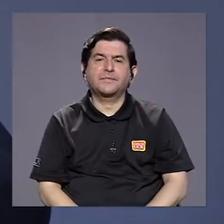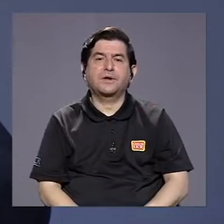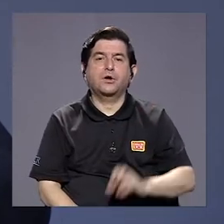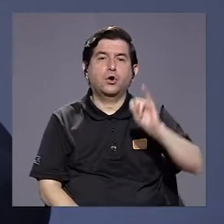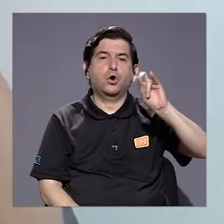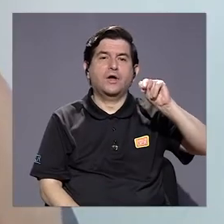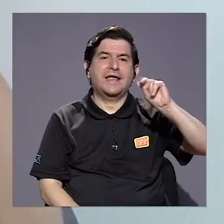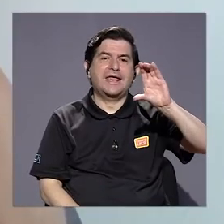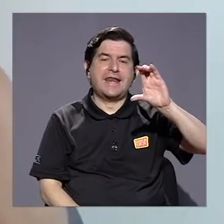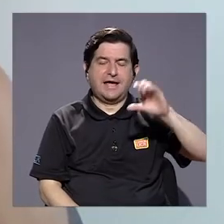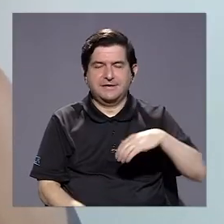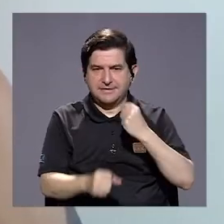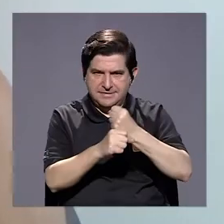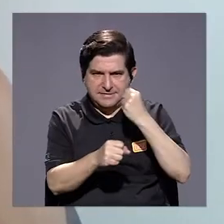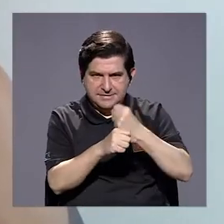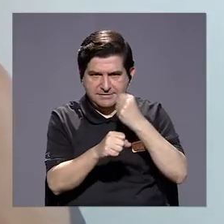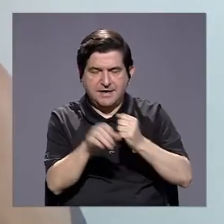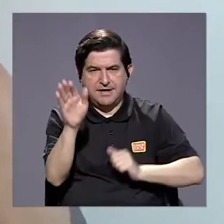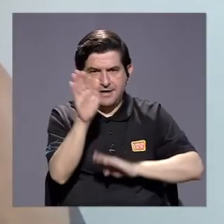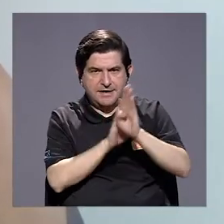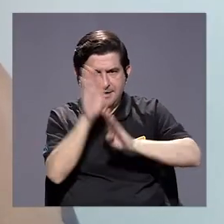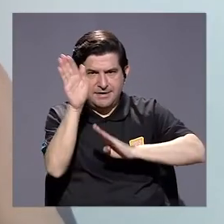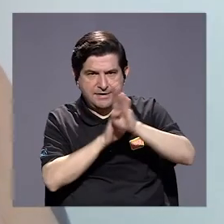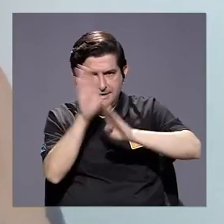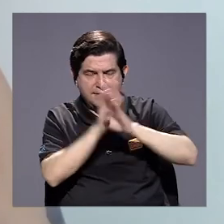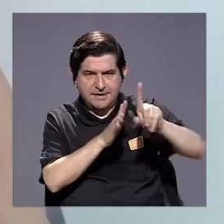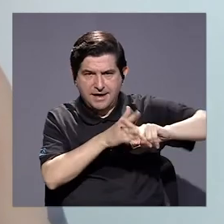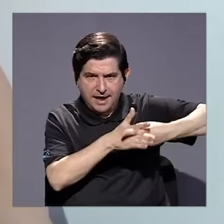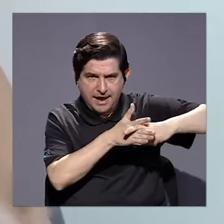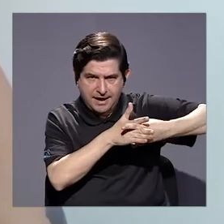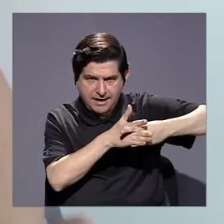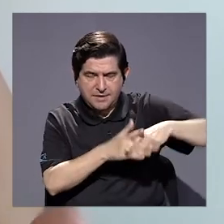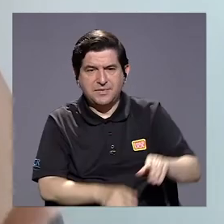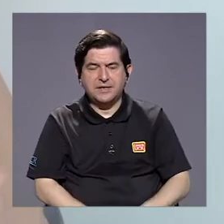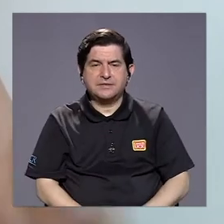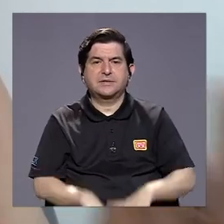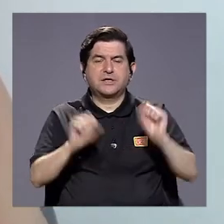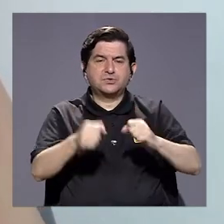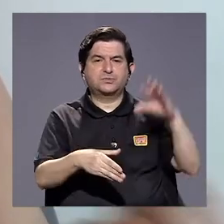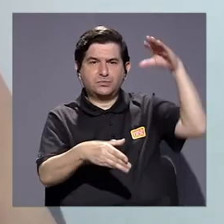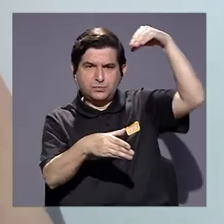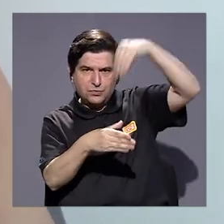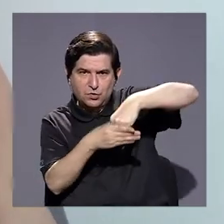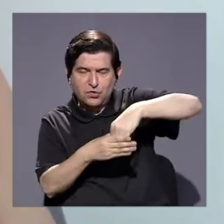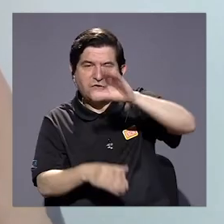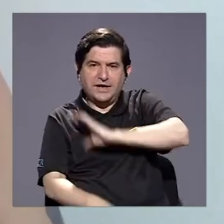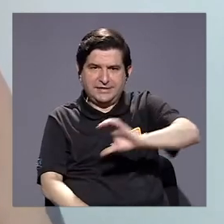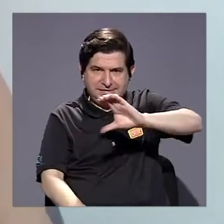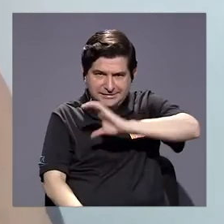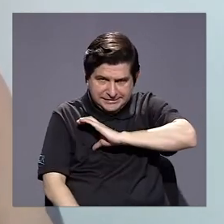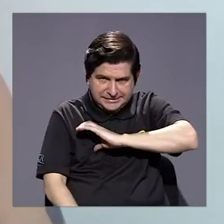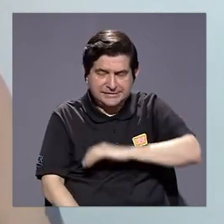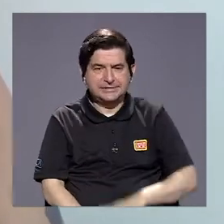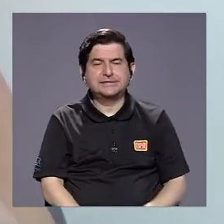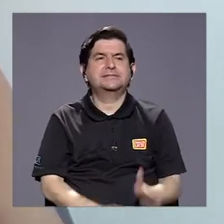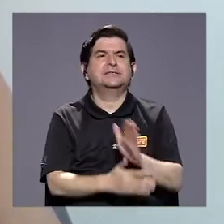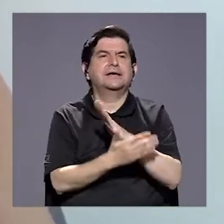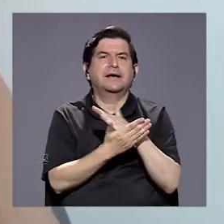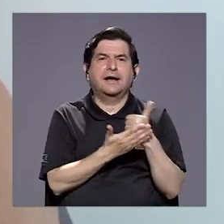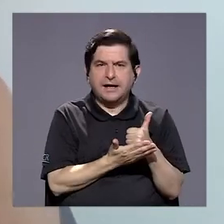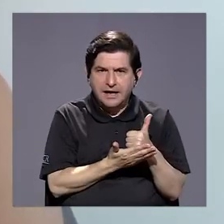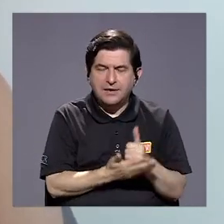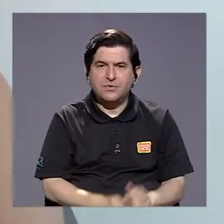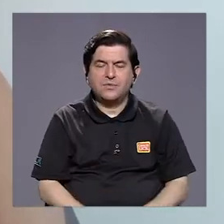Con el INEC justamente estamos trabajando en el desarrollo de herramientas para incorporar estas características,